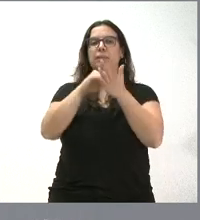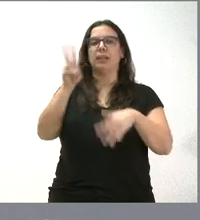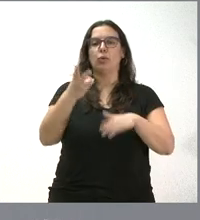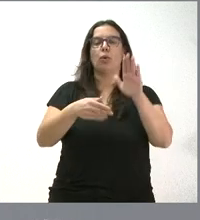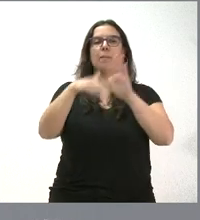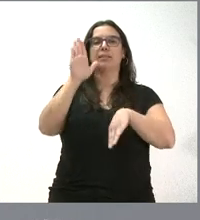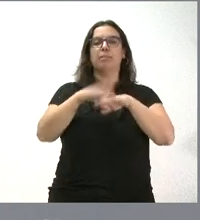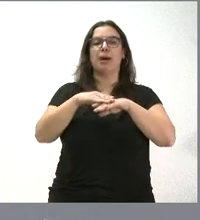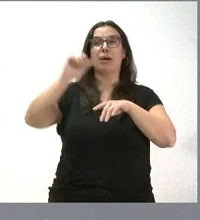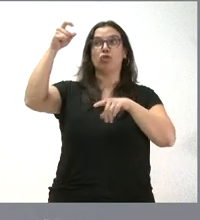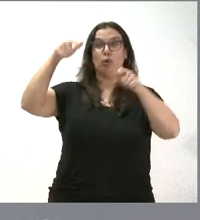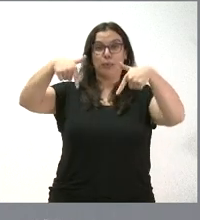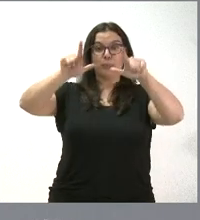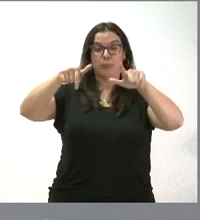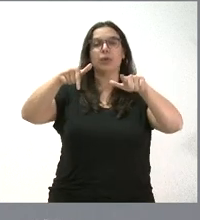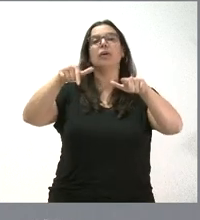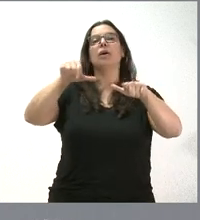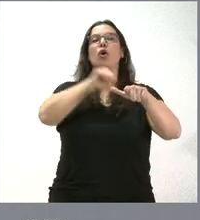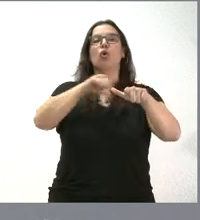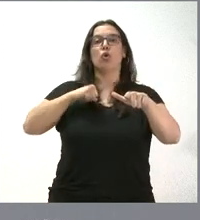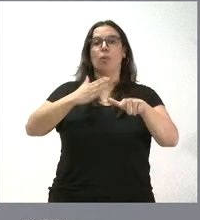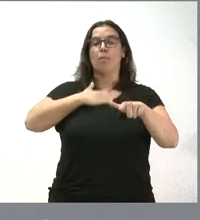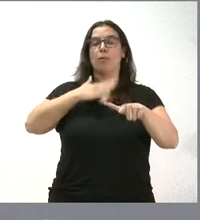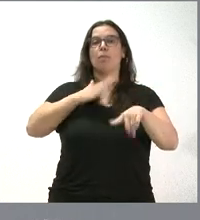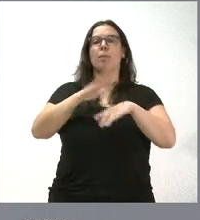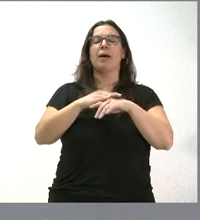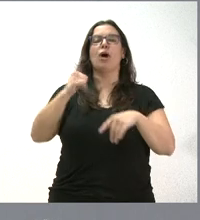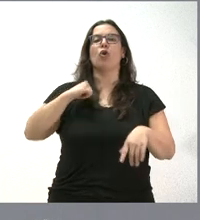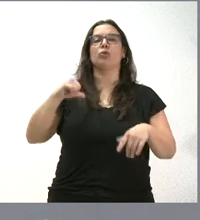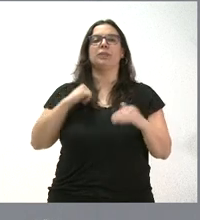planta fotovoltaica para autoconsumo en el Hospital Clínico Universitario de Valladolid.